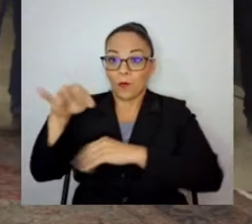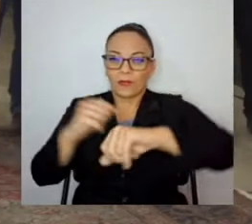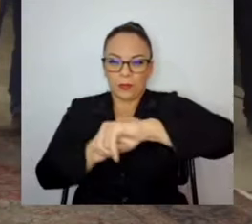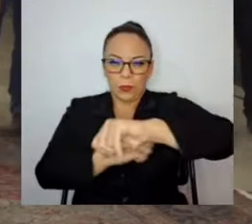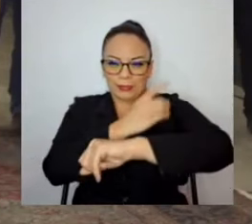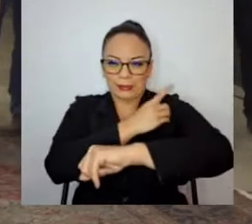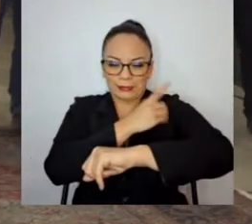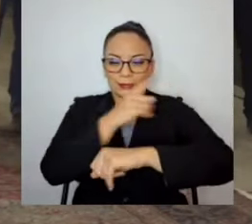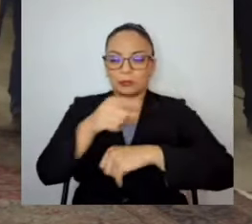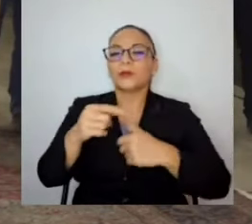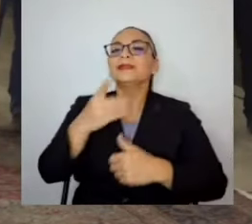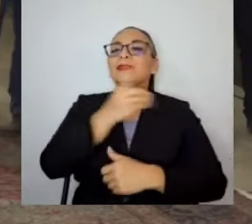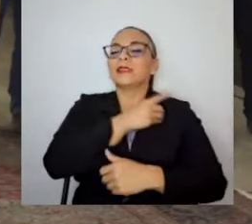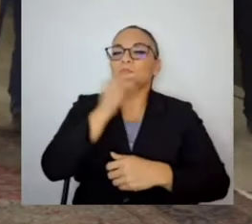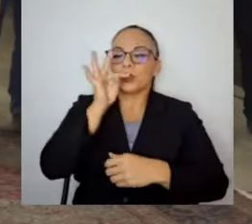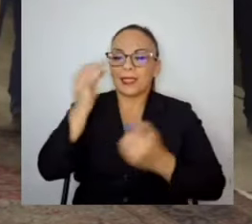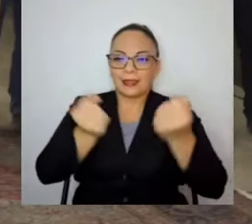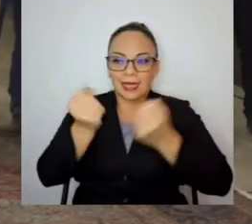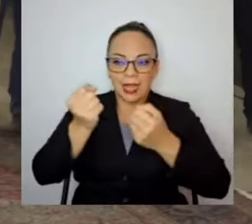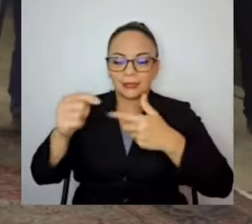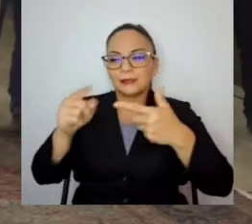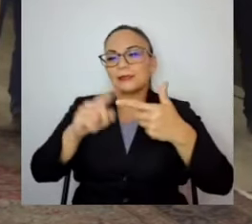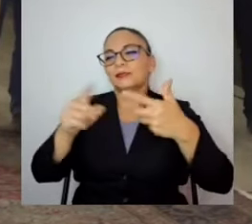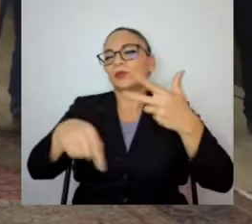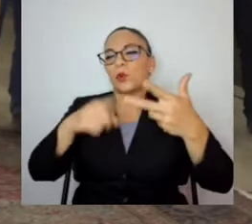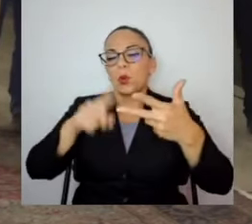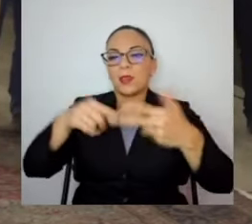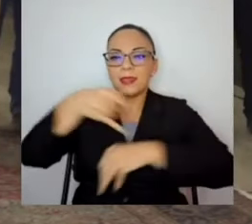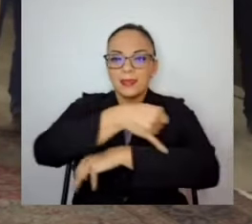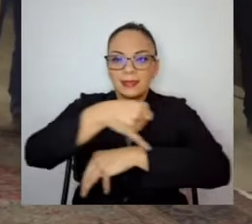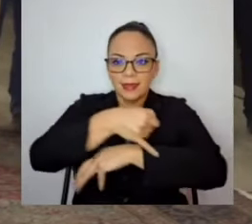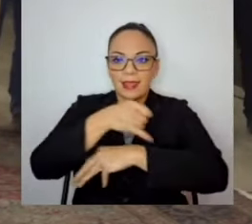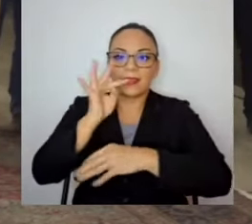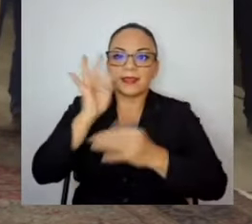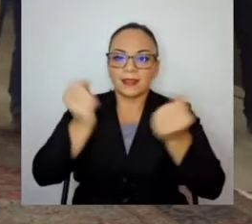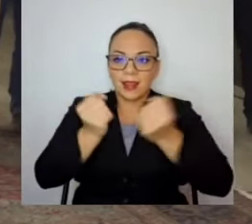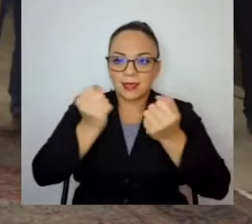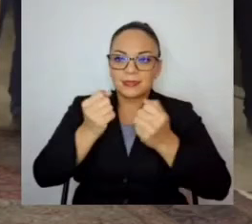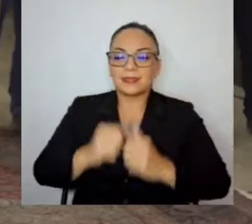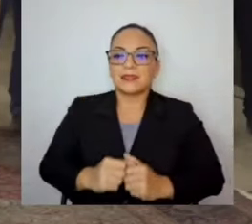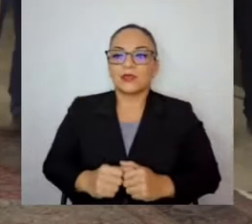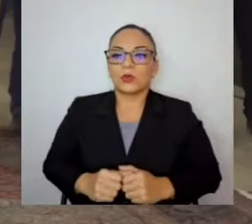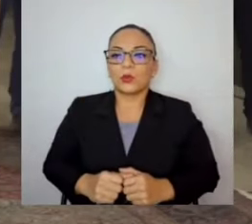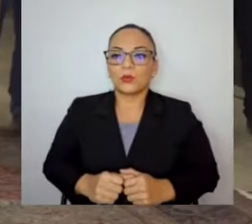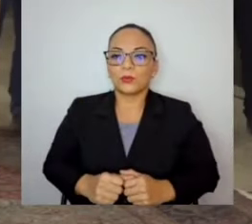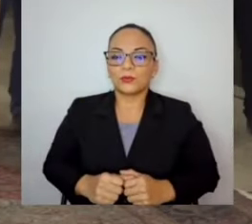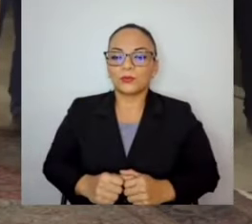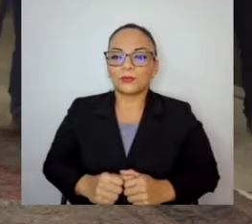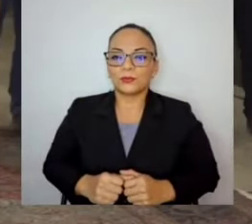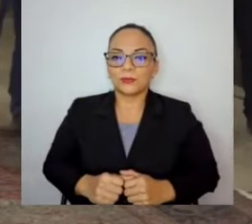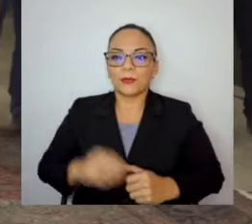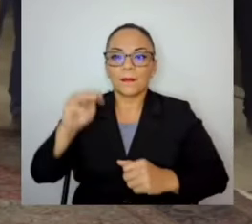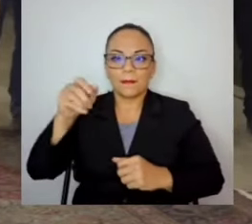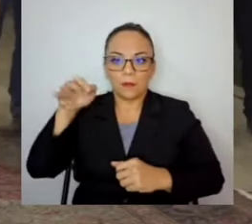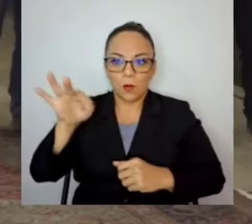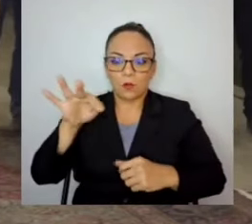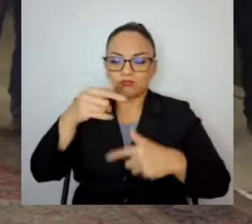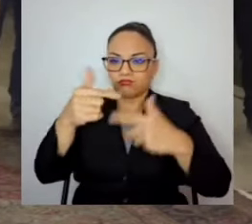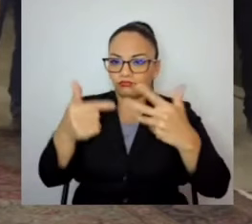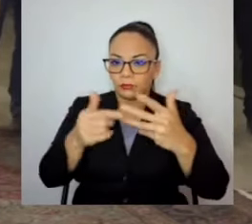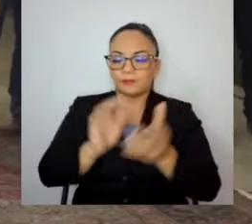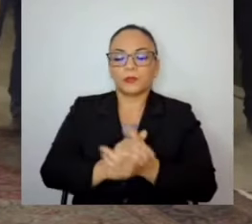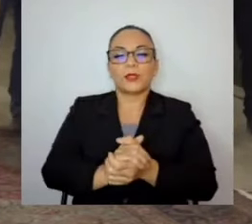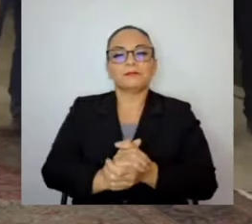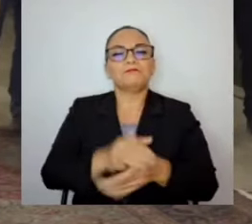de Policía y Tránsito, Ingeniería de Tránsito del MOP. ¿Qué fue lo que pasó?